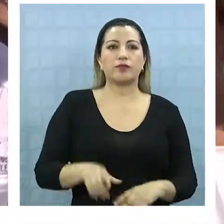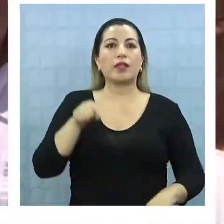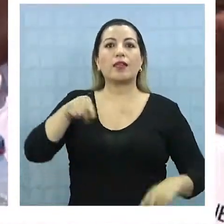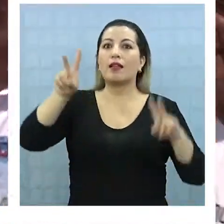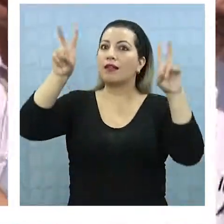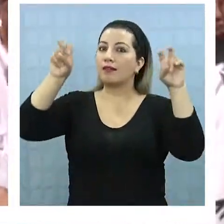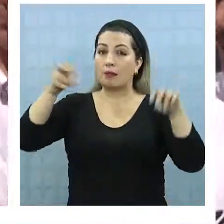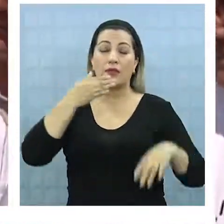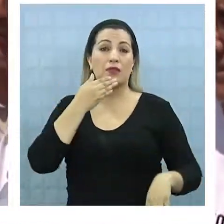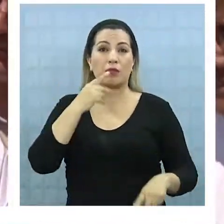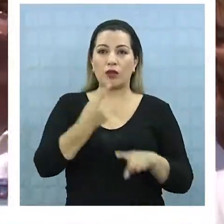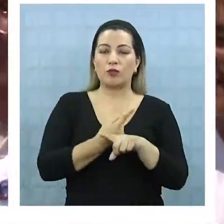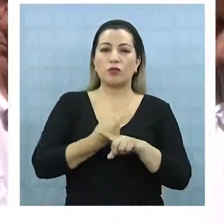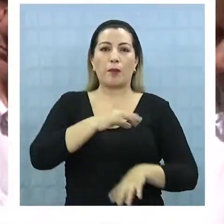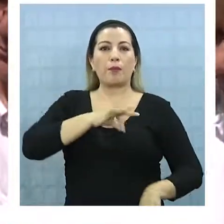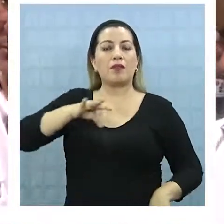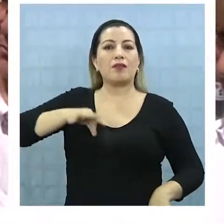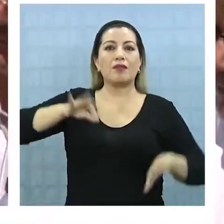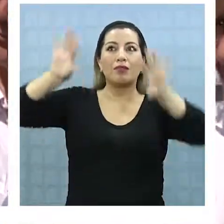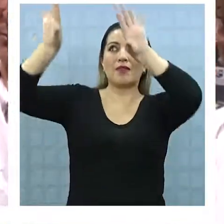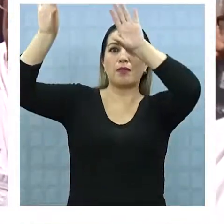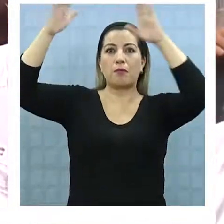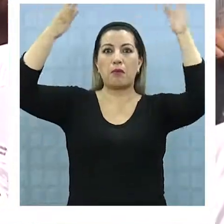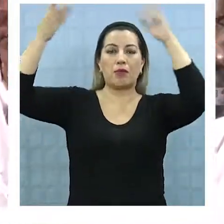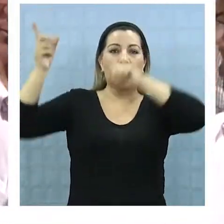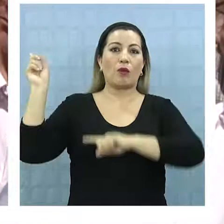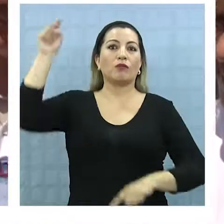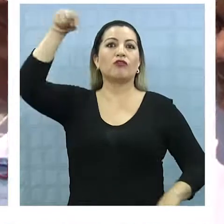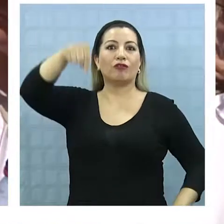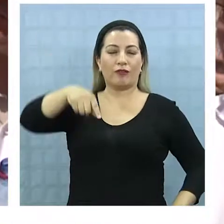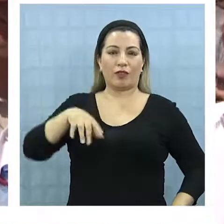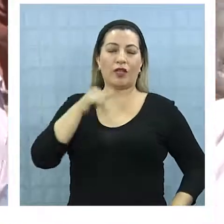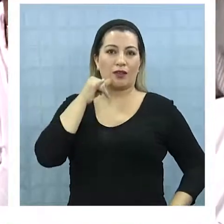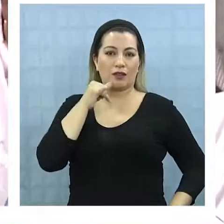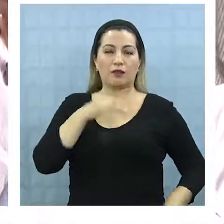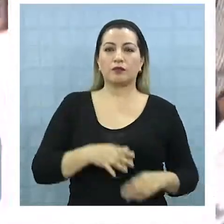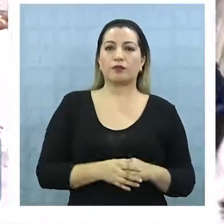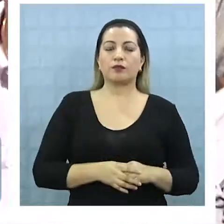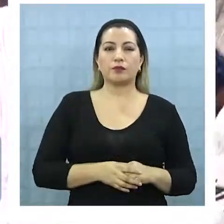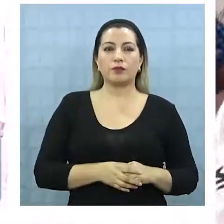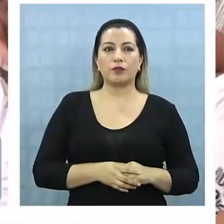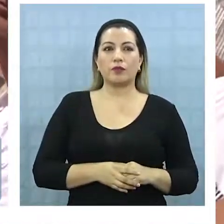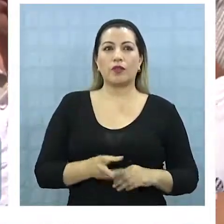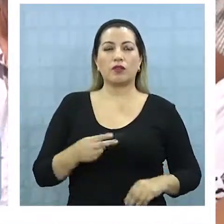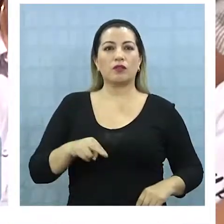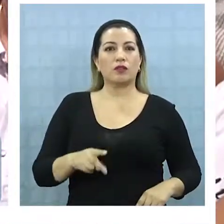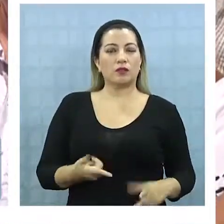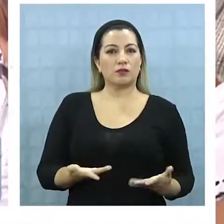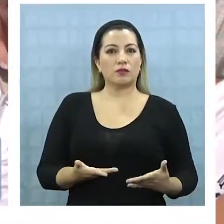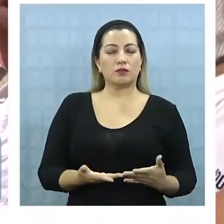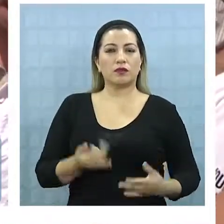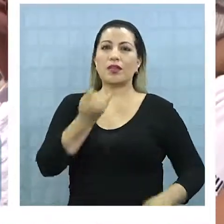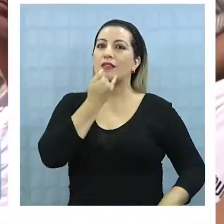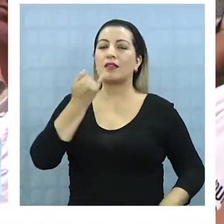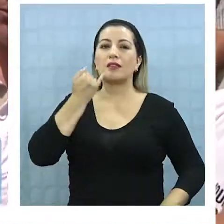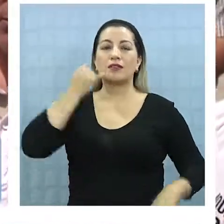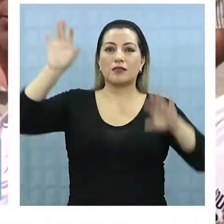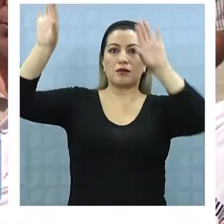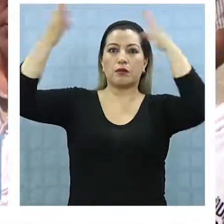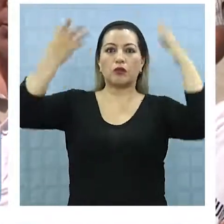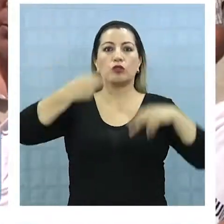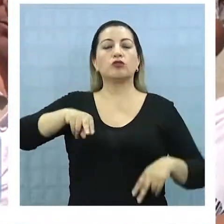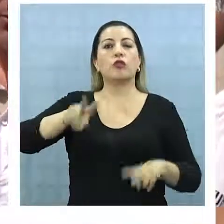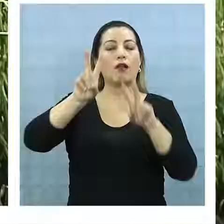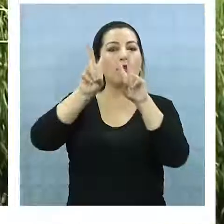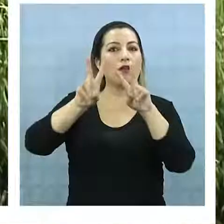El tema fue abordado también por la Ministra de Medio Ambiente en su visita a Tarapacá. Eso es la Autoridad de Fiscalización y la Superintendencia del Medio Ambiente